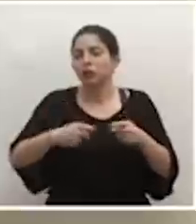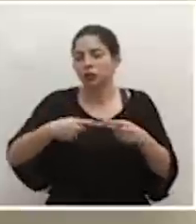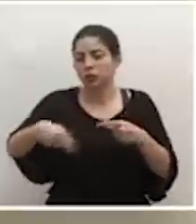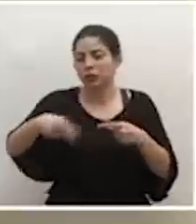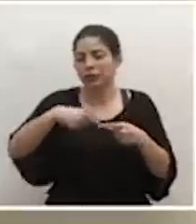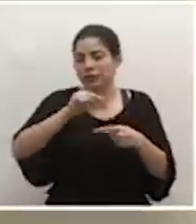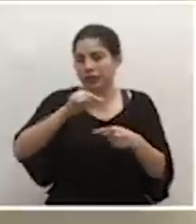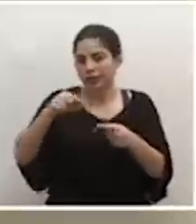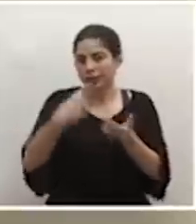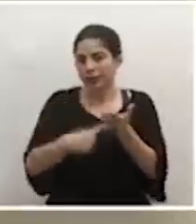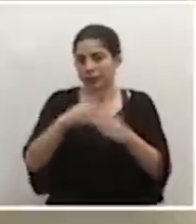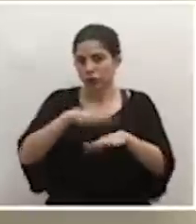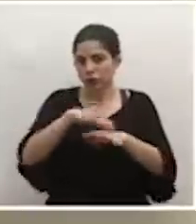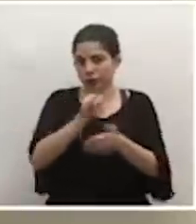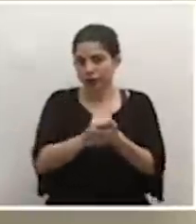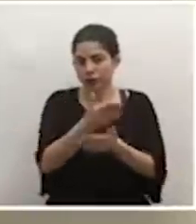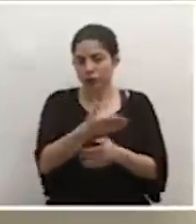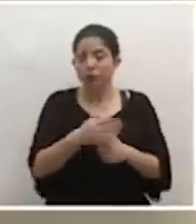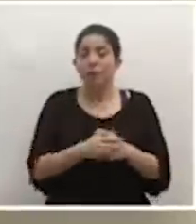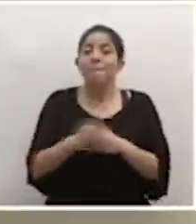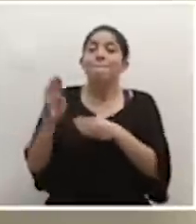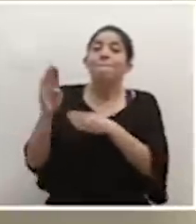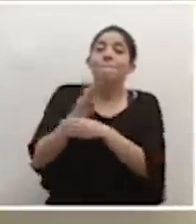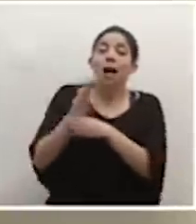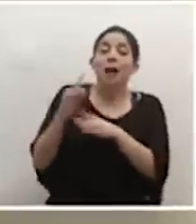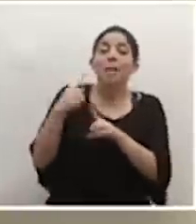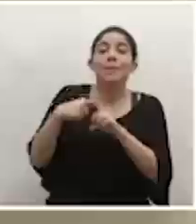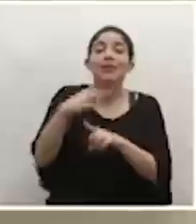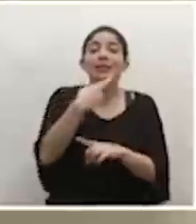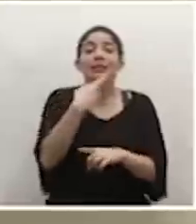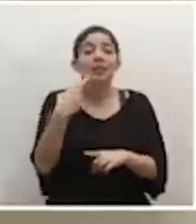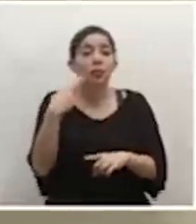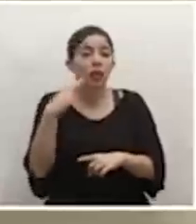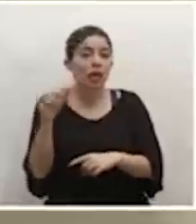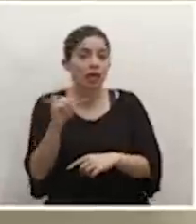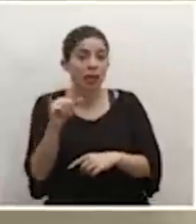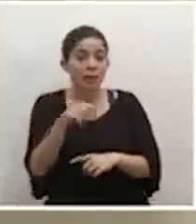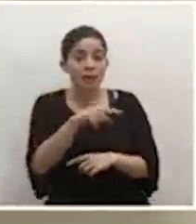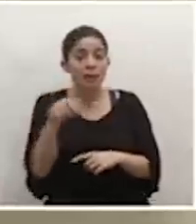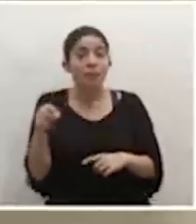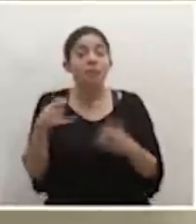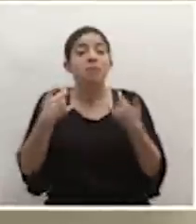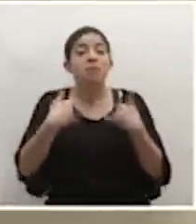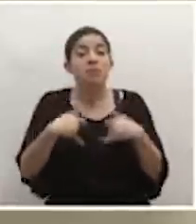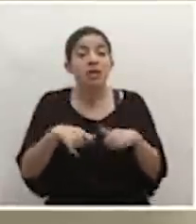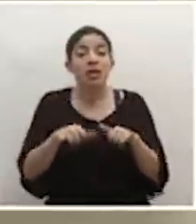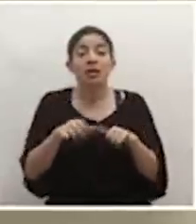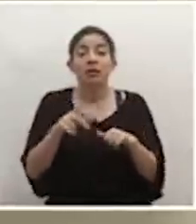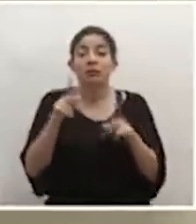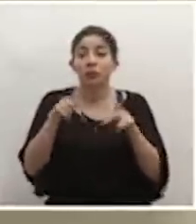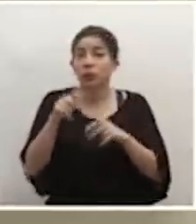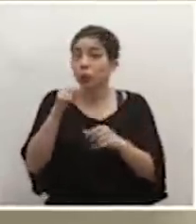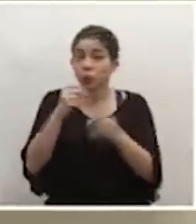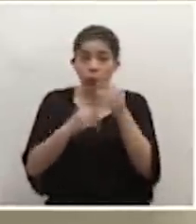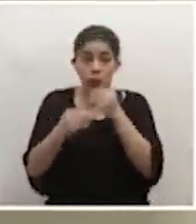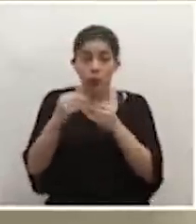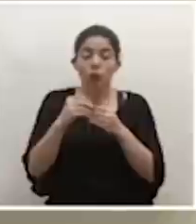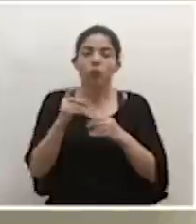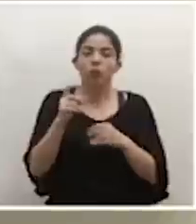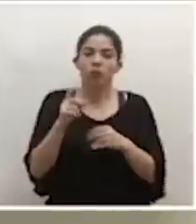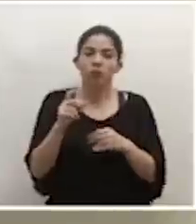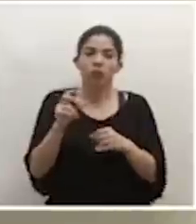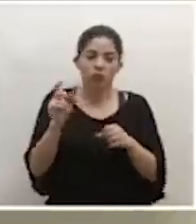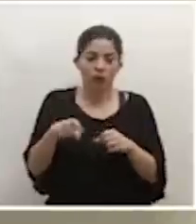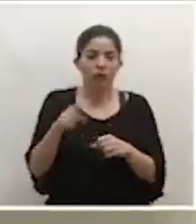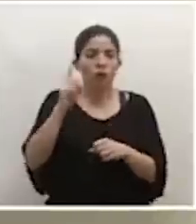transcurso de la semana, de los bancos y los restaurantes también, mientras que no estén consumiendo. Entonces, recordemos,